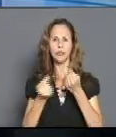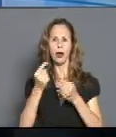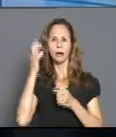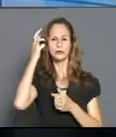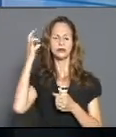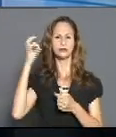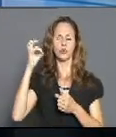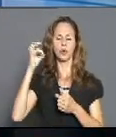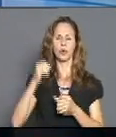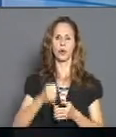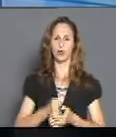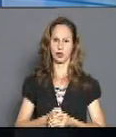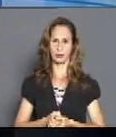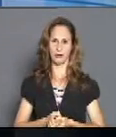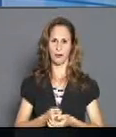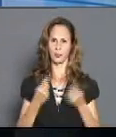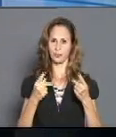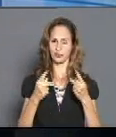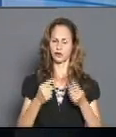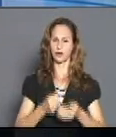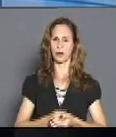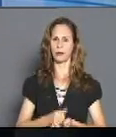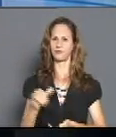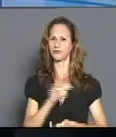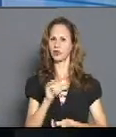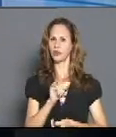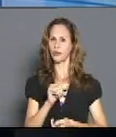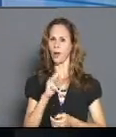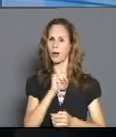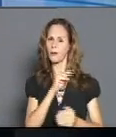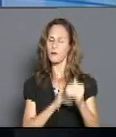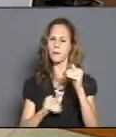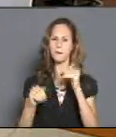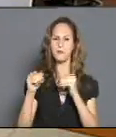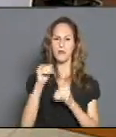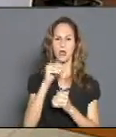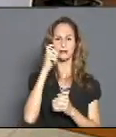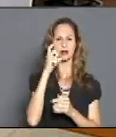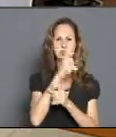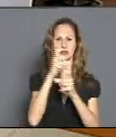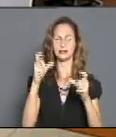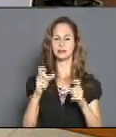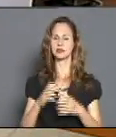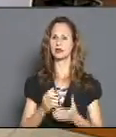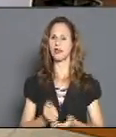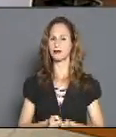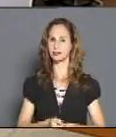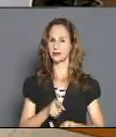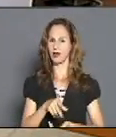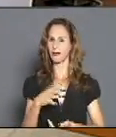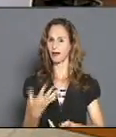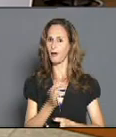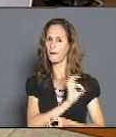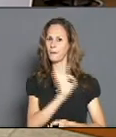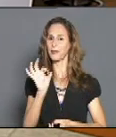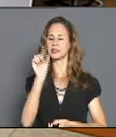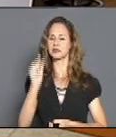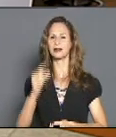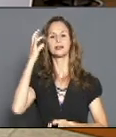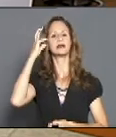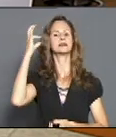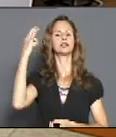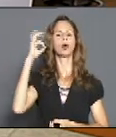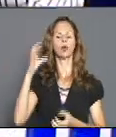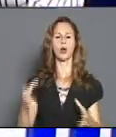tardes. También se encuentra con nosotros la máster en Ciencias Aymara Solista-Ragó, especialista en Psicología